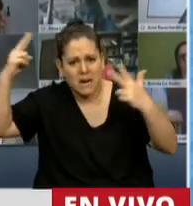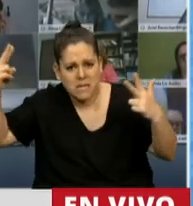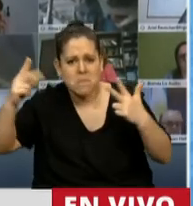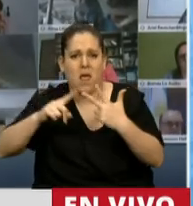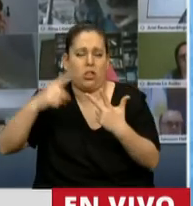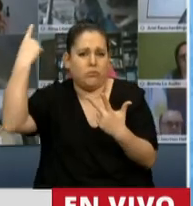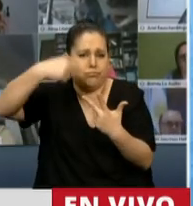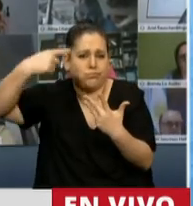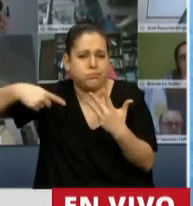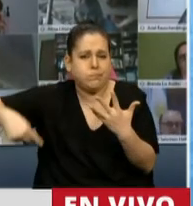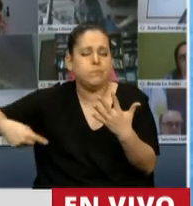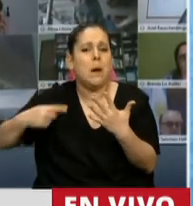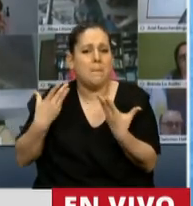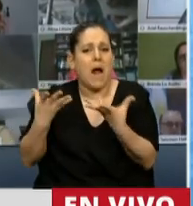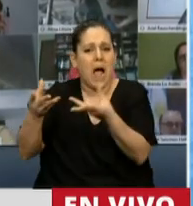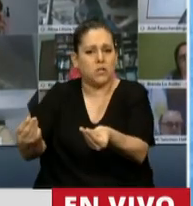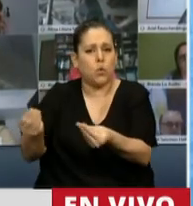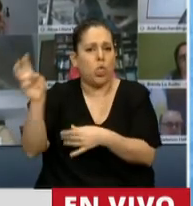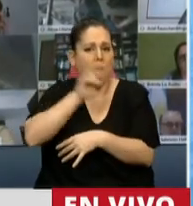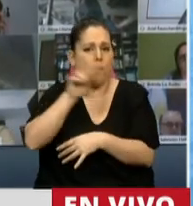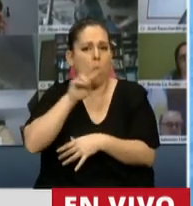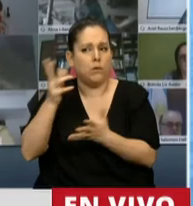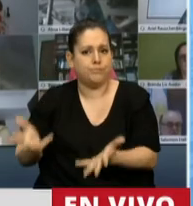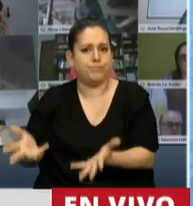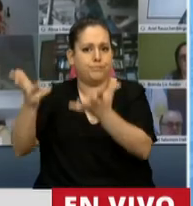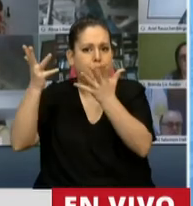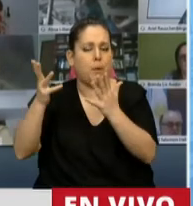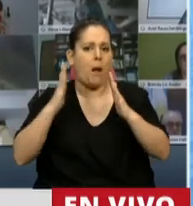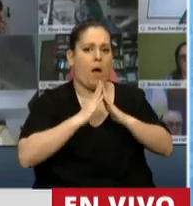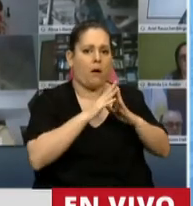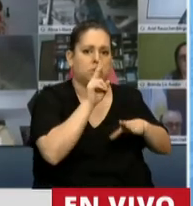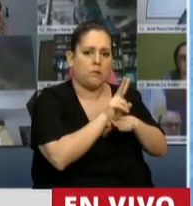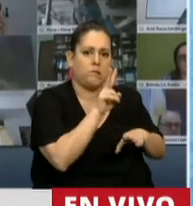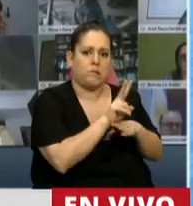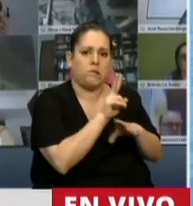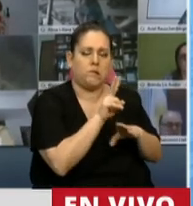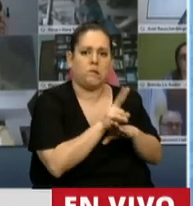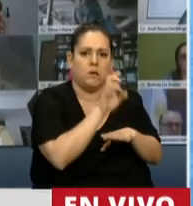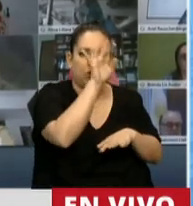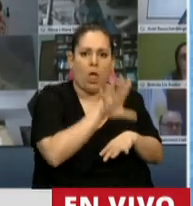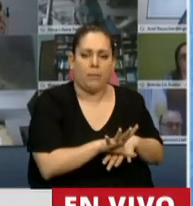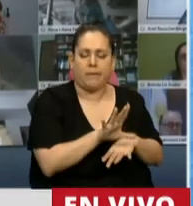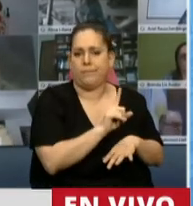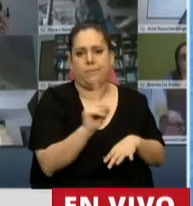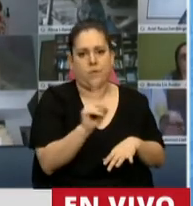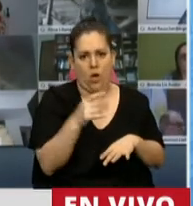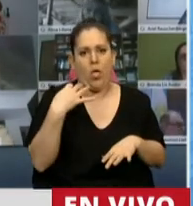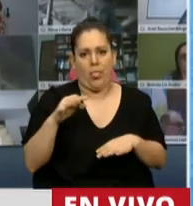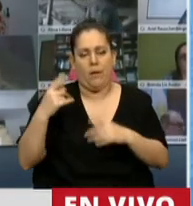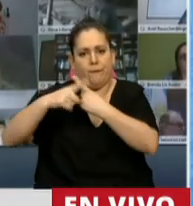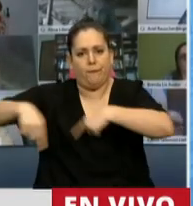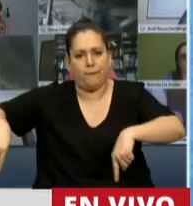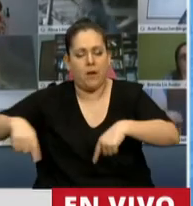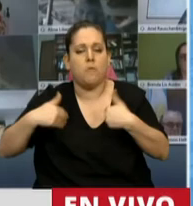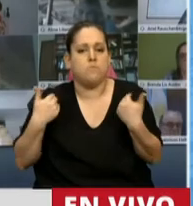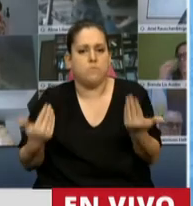gestos concretos los que ayudan a romper esa brecha enorme en las tareas de cuidado que se registra entre hombres y mujeres. Es en este